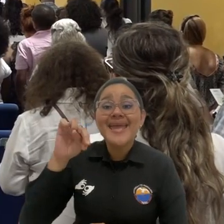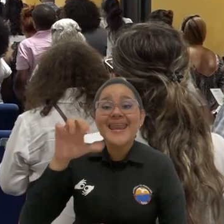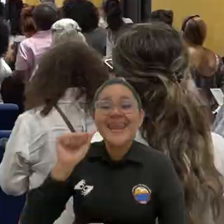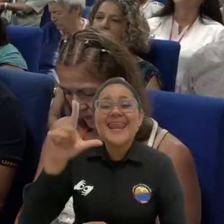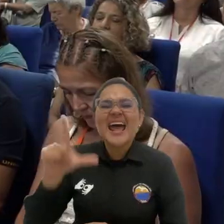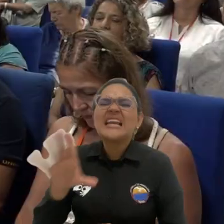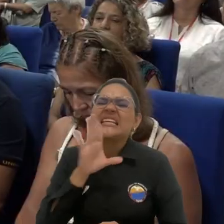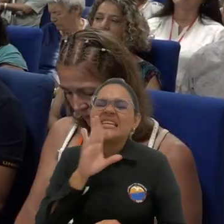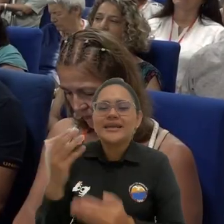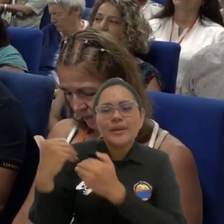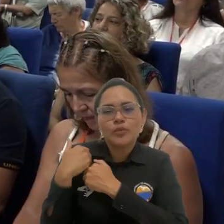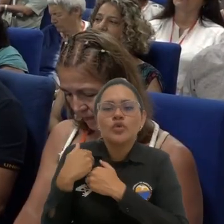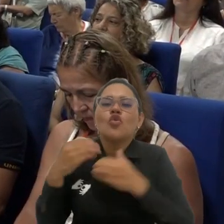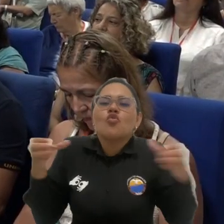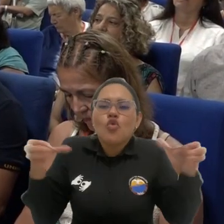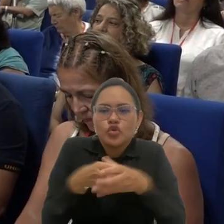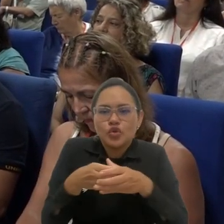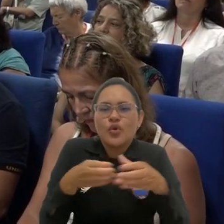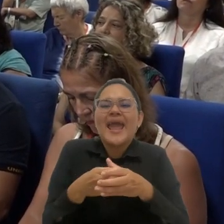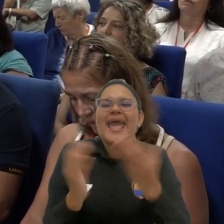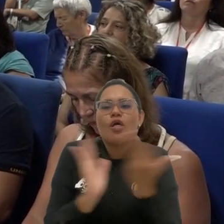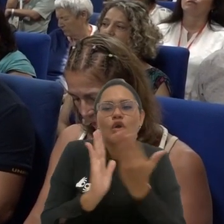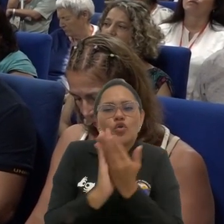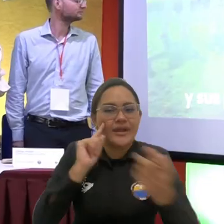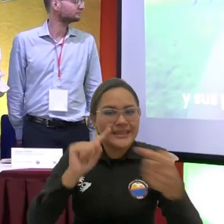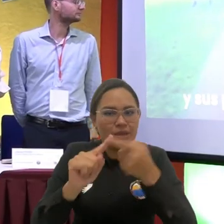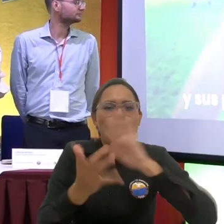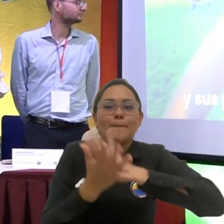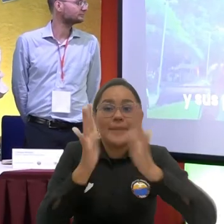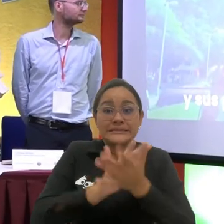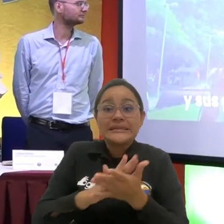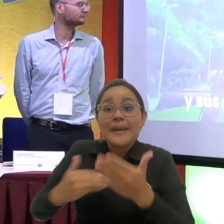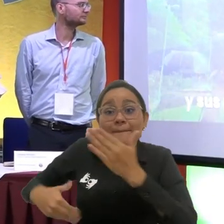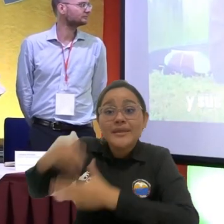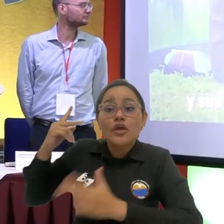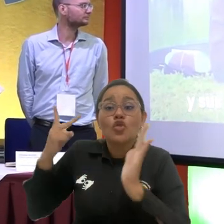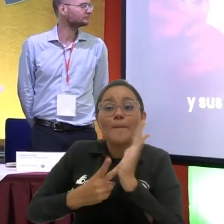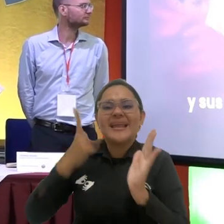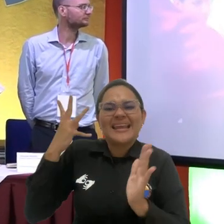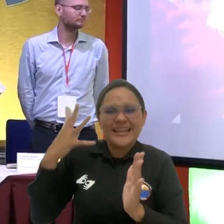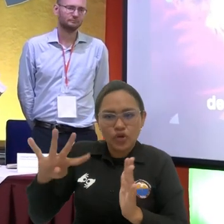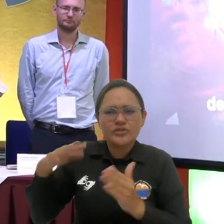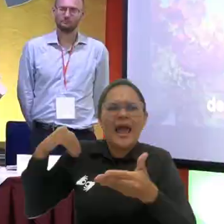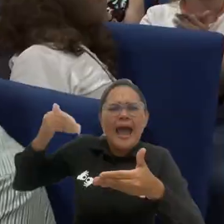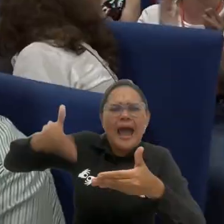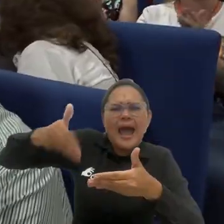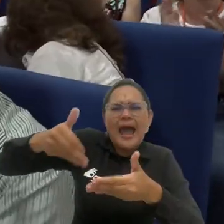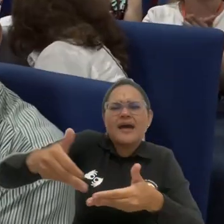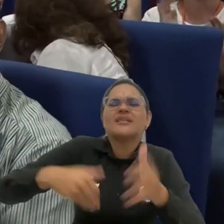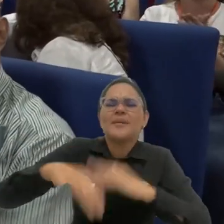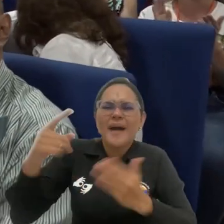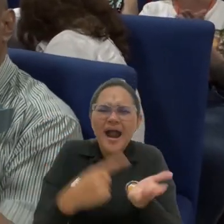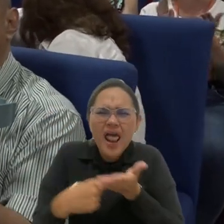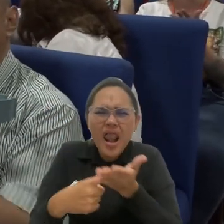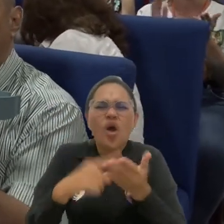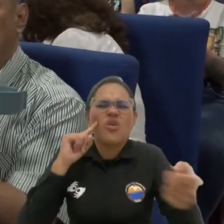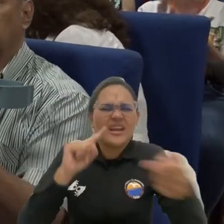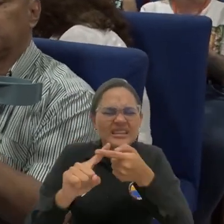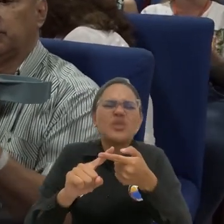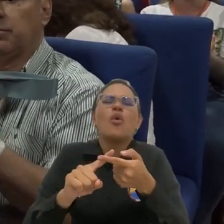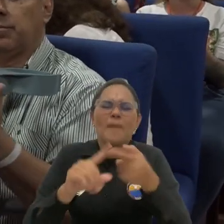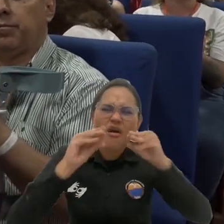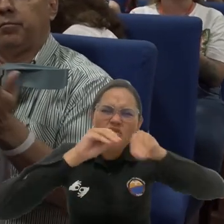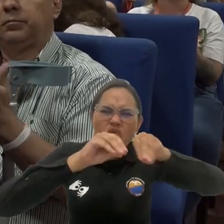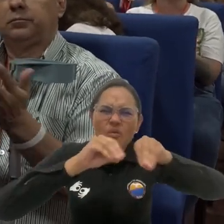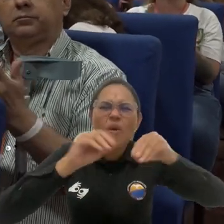colectivo Educación para la Paz, que desde 2014 ha desarrollado diferentes acciones encaminadas a la deliberación pública y